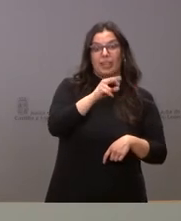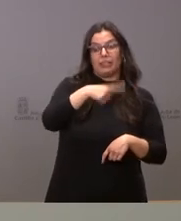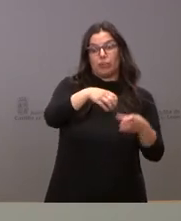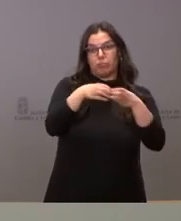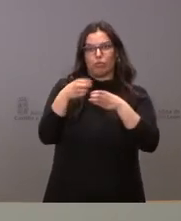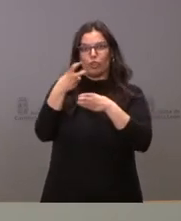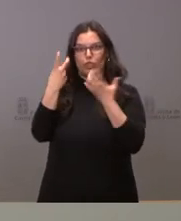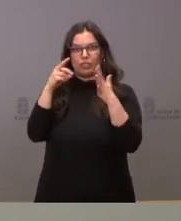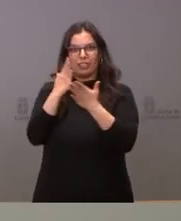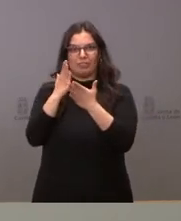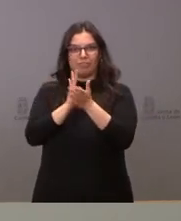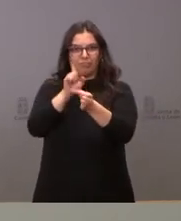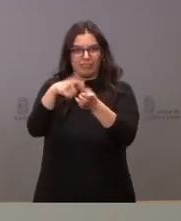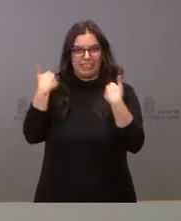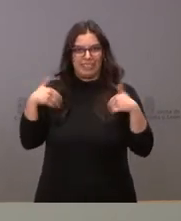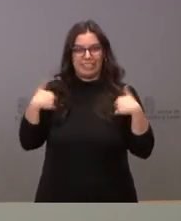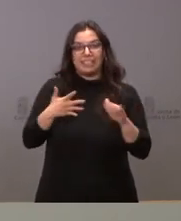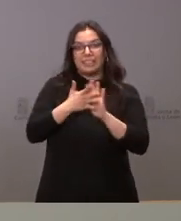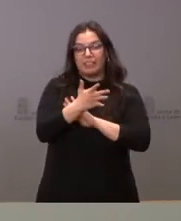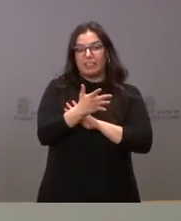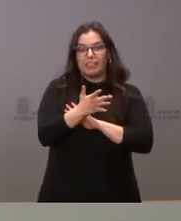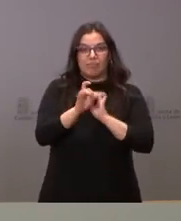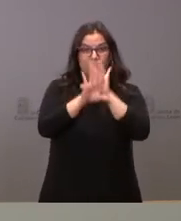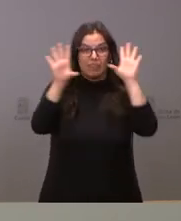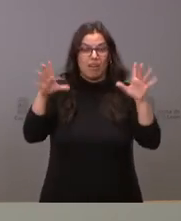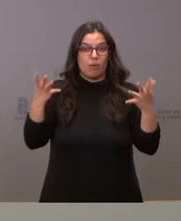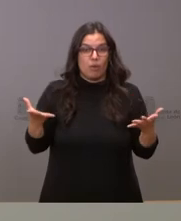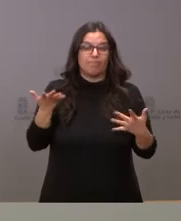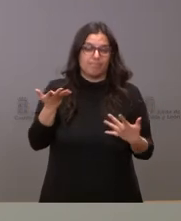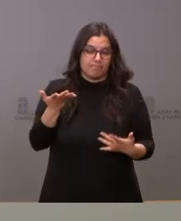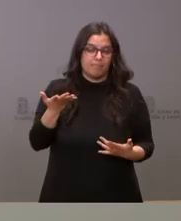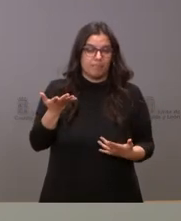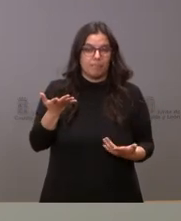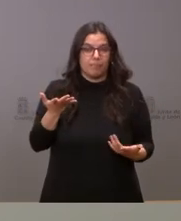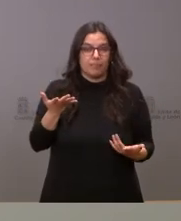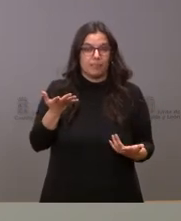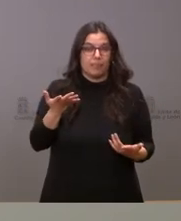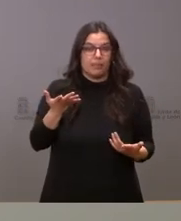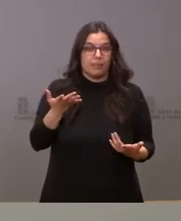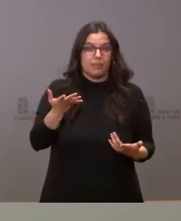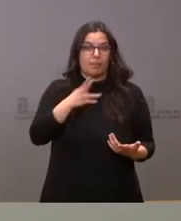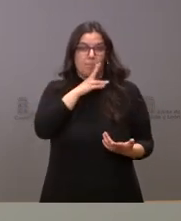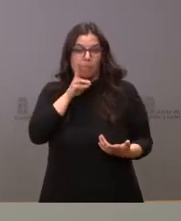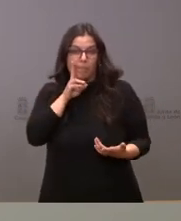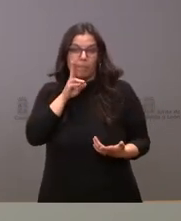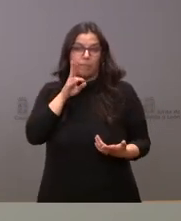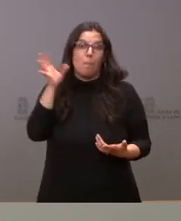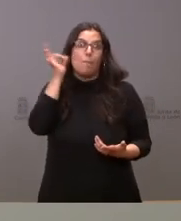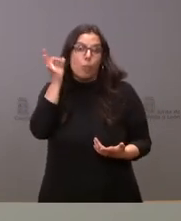los que están escolarizados, lo que refleja de forma clara que suelen ser madres, mujeres,